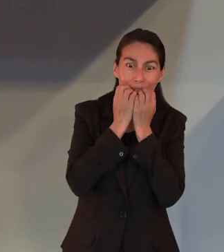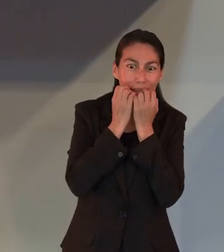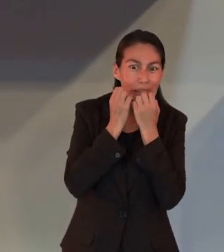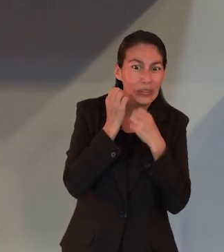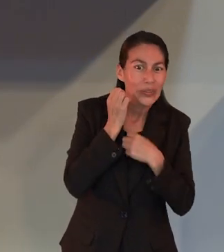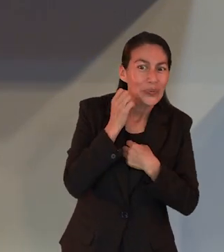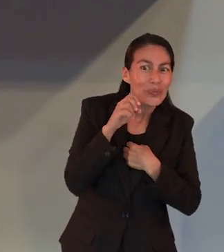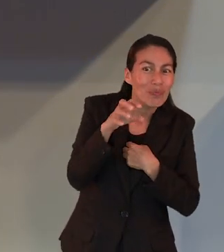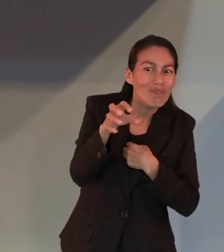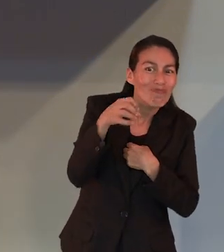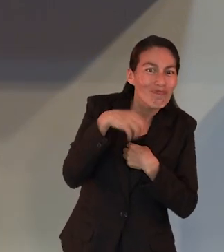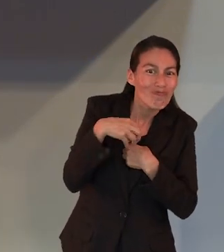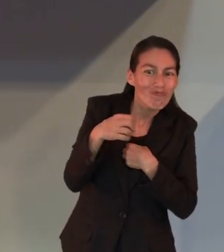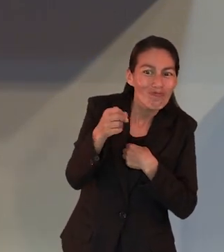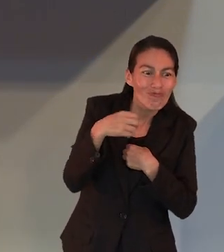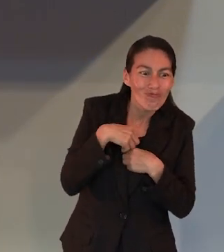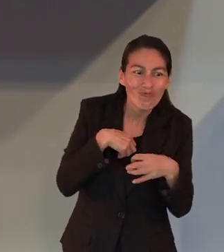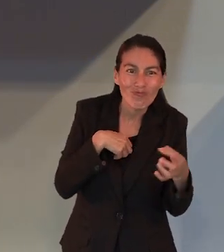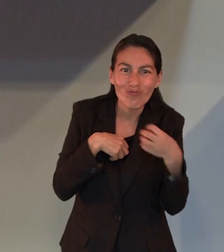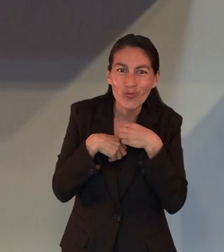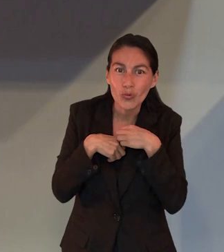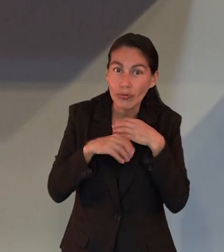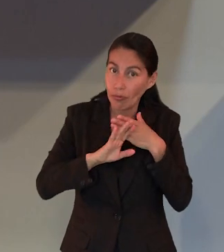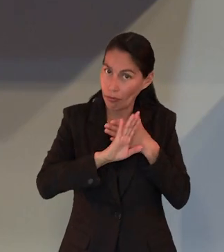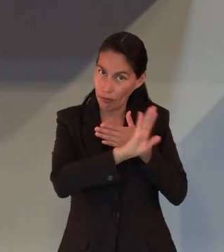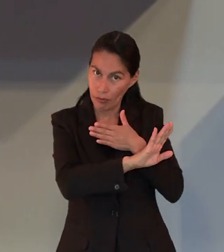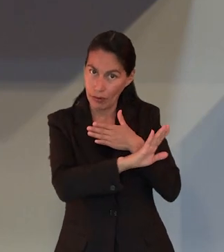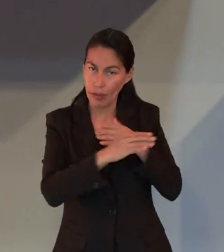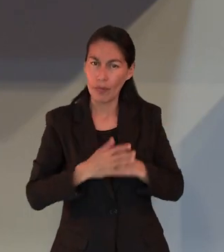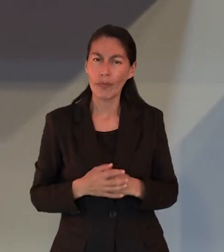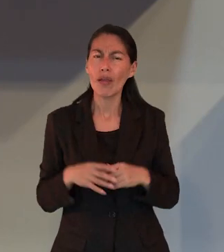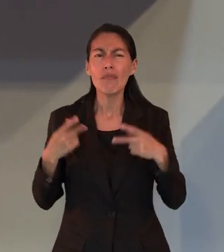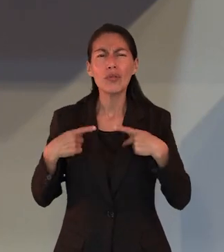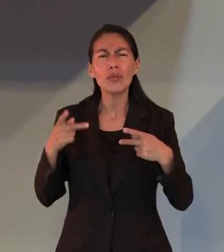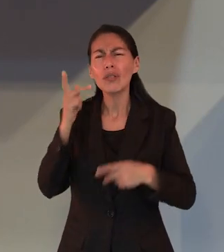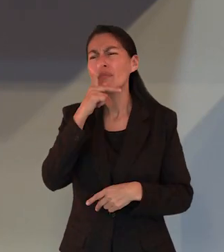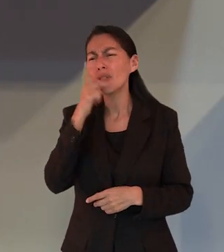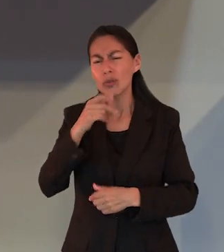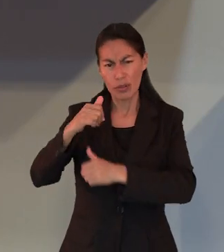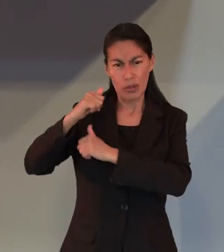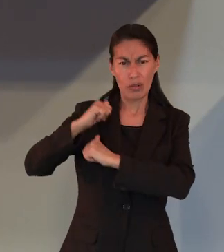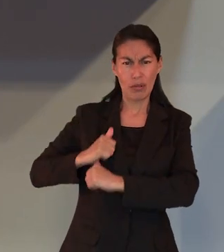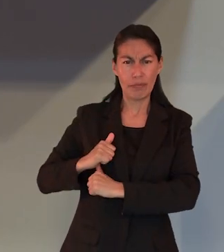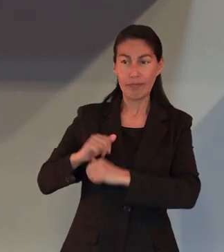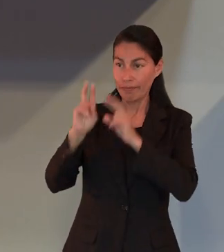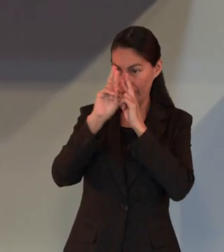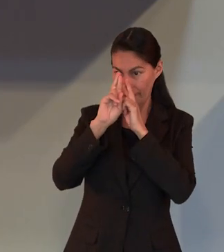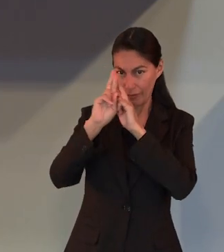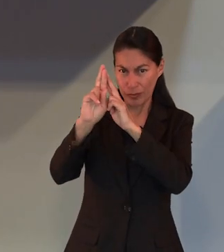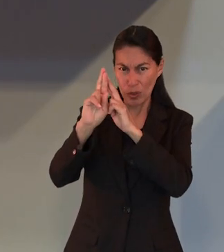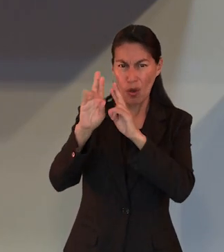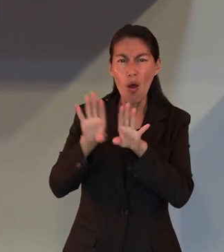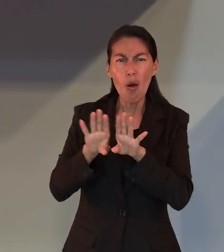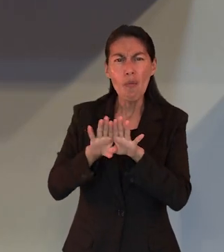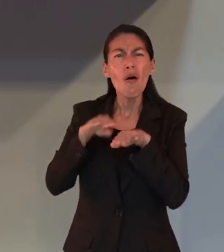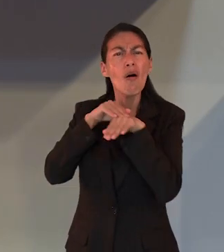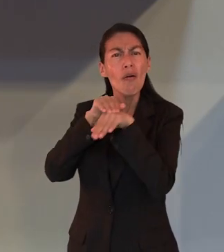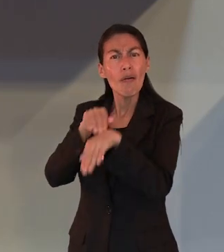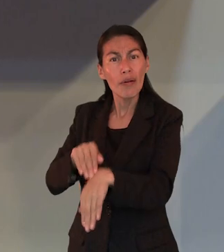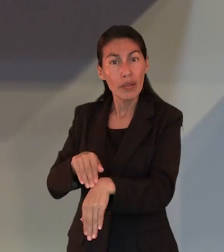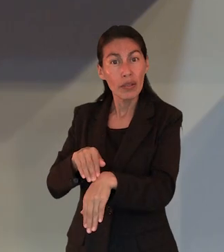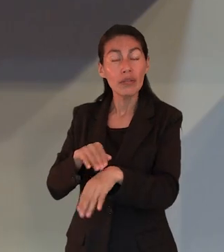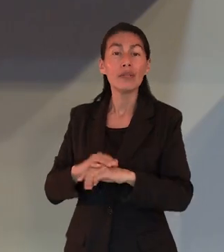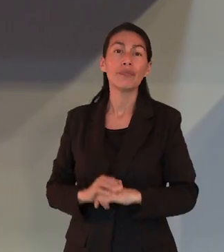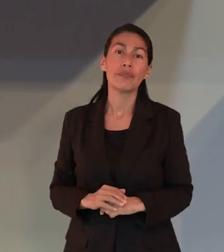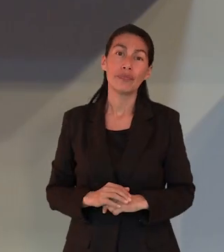Y cómo también respetar a nuestros dirigentes de congregación, y así, siendo obedientes